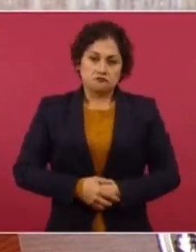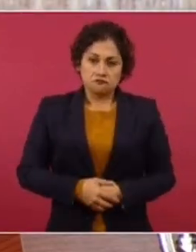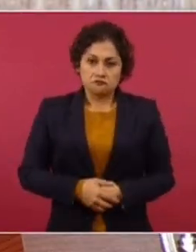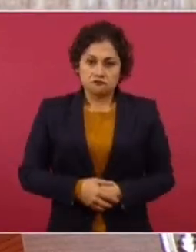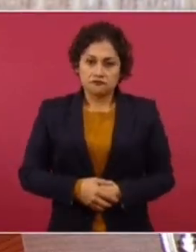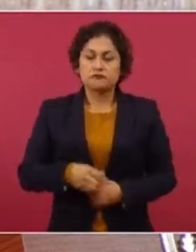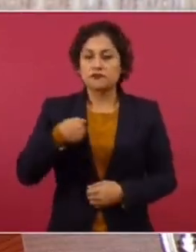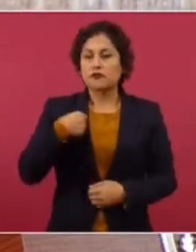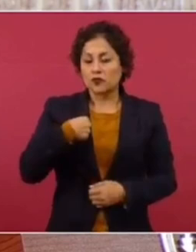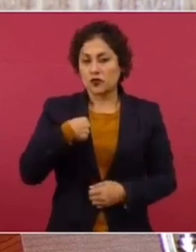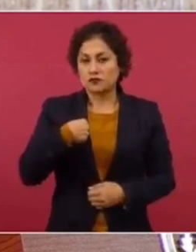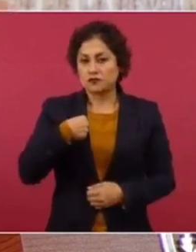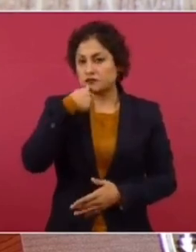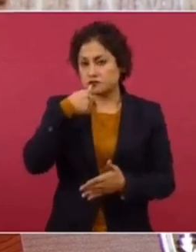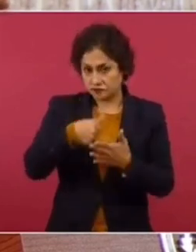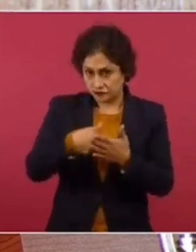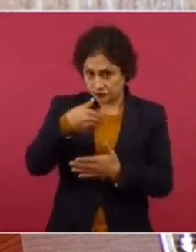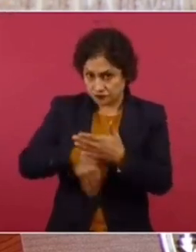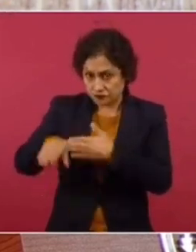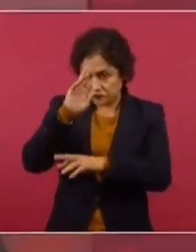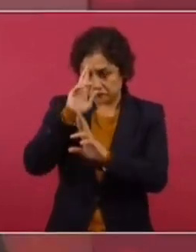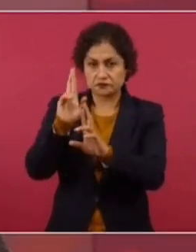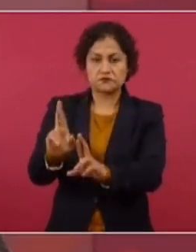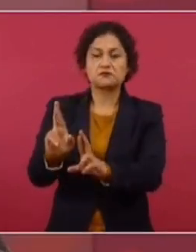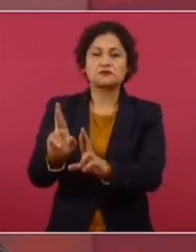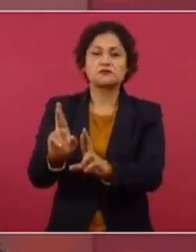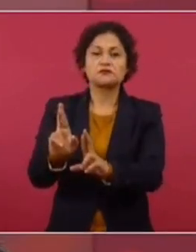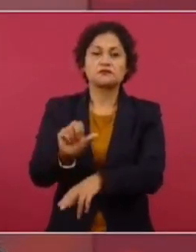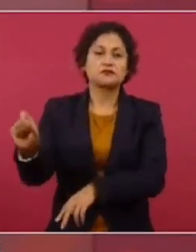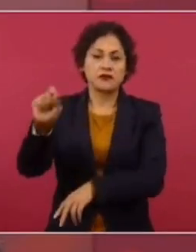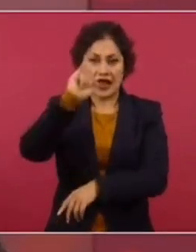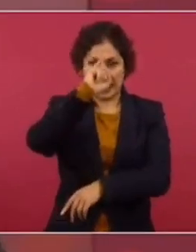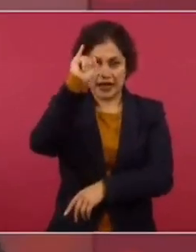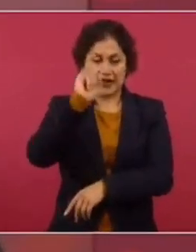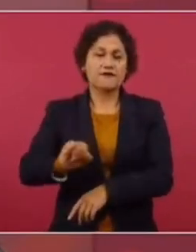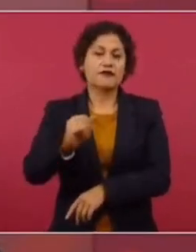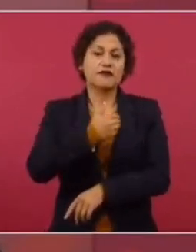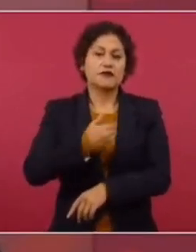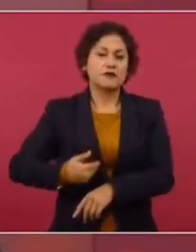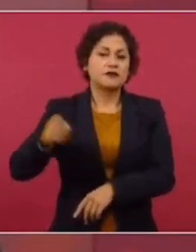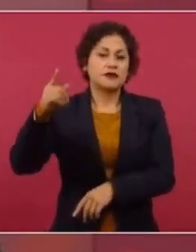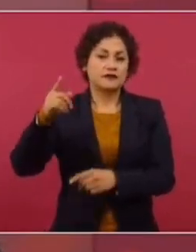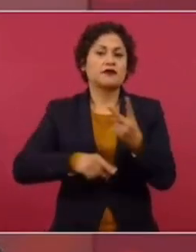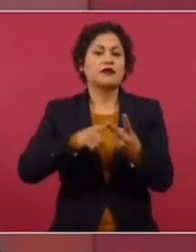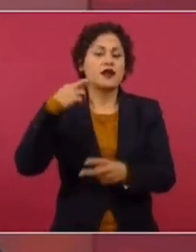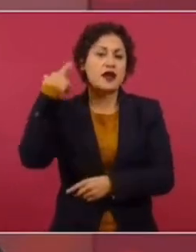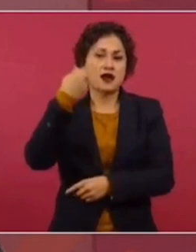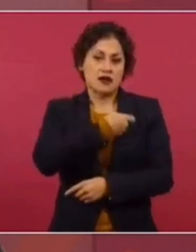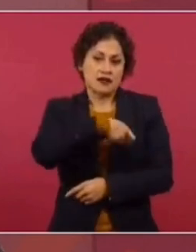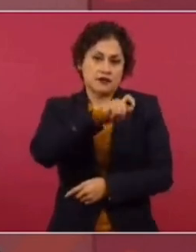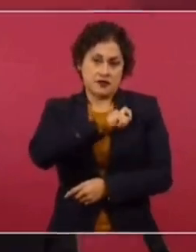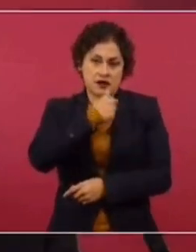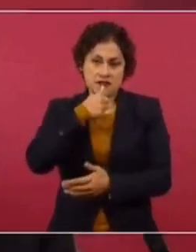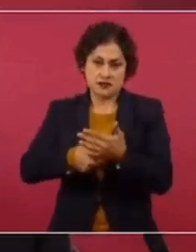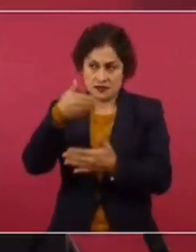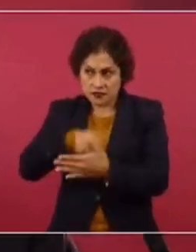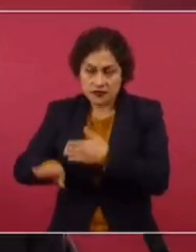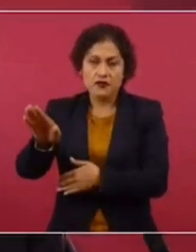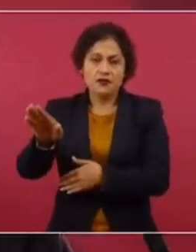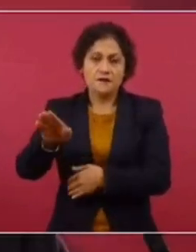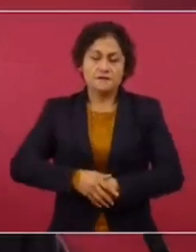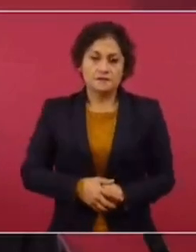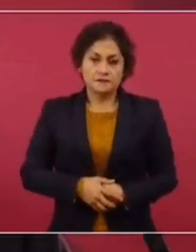Le envié una carta respetuosa al jefe del Estado, al rey de España, y ni siquiera